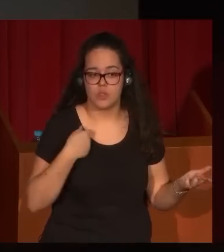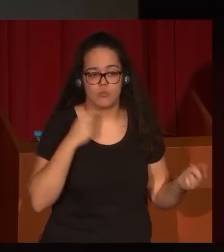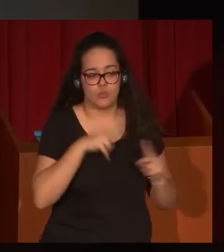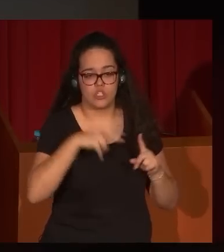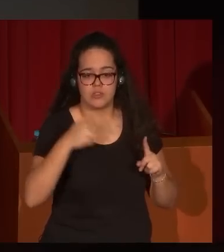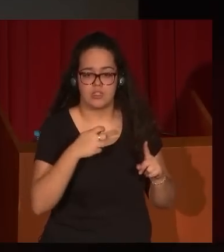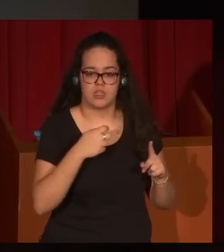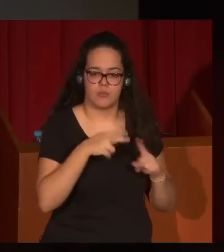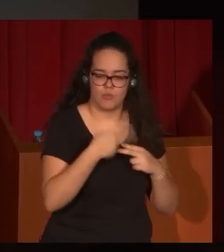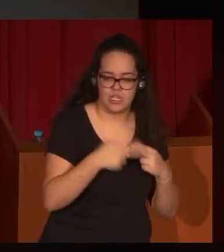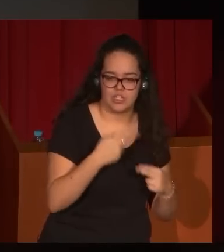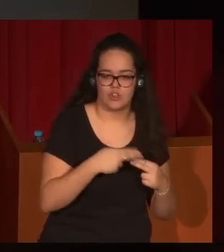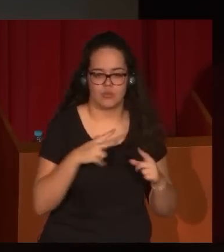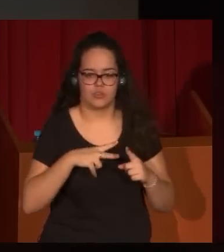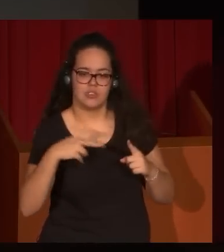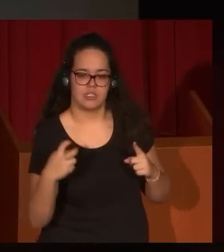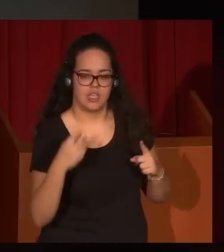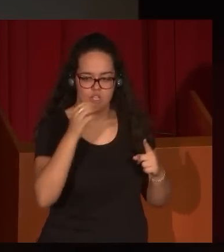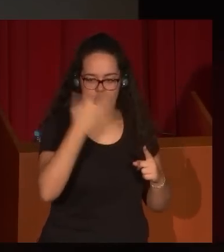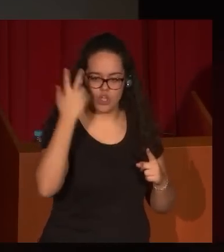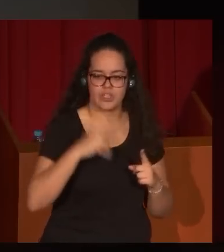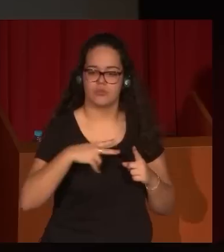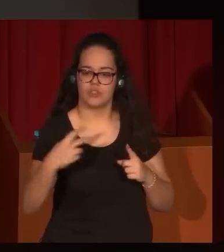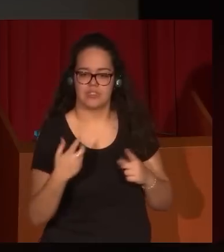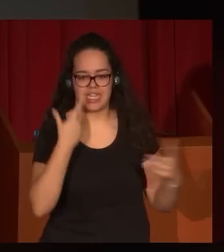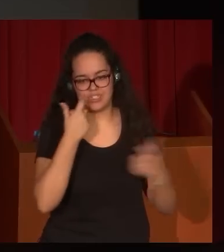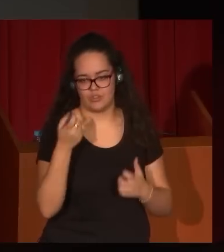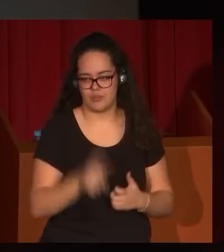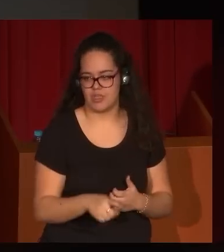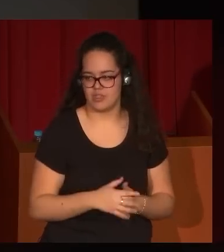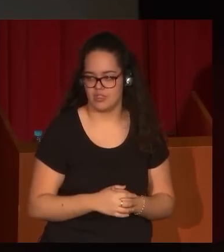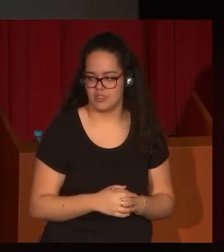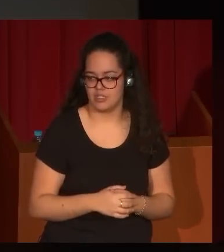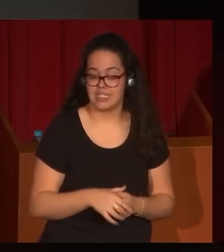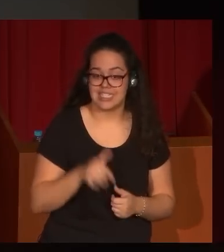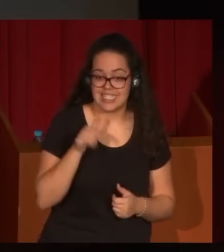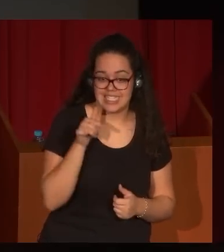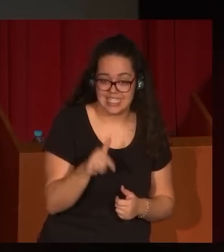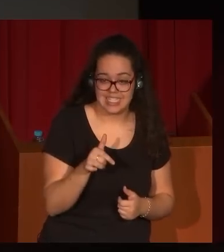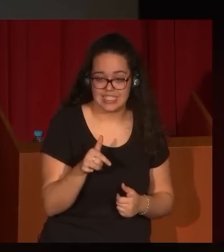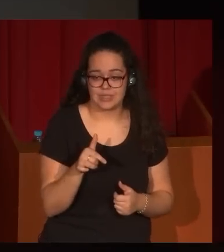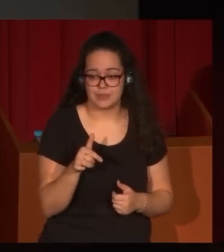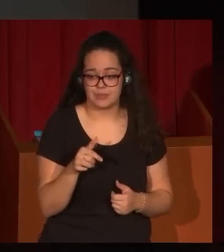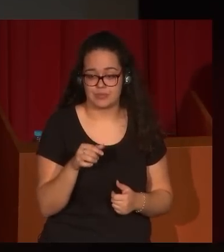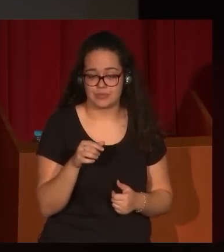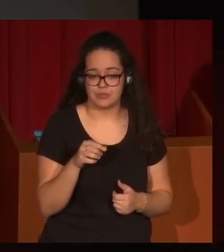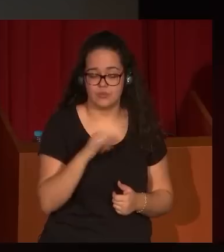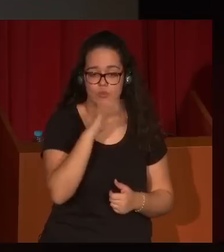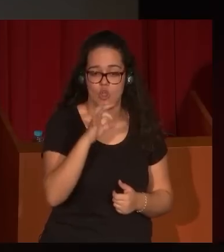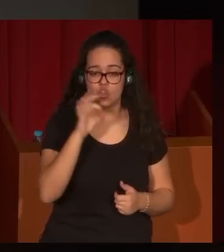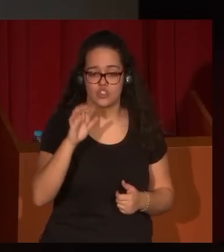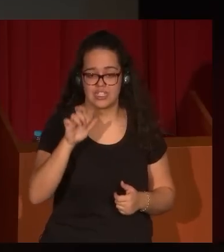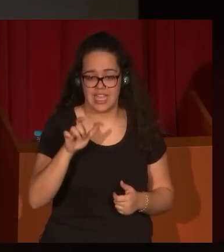desde el punto de vista ideológico y también desde el punto de vista artístico. Y en ese sentido, el papel de José Lázaro Galdiano como